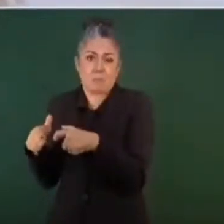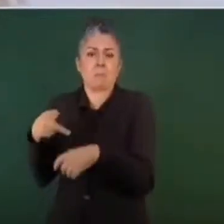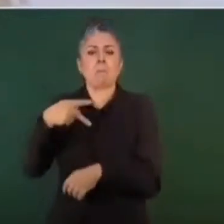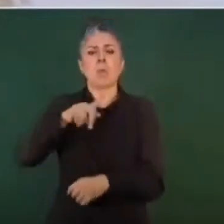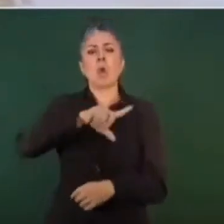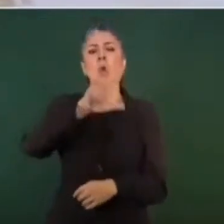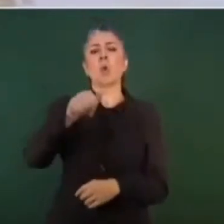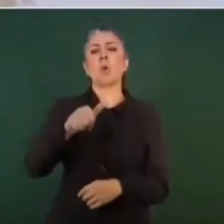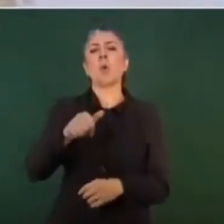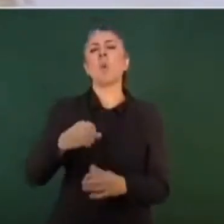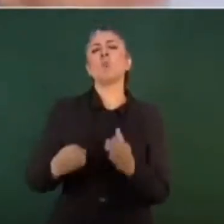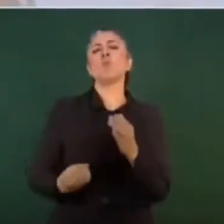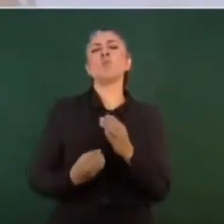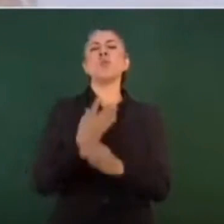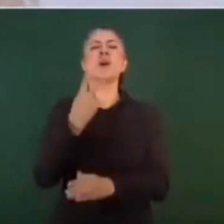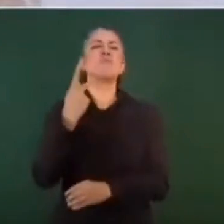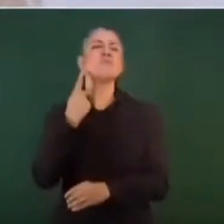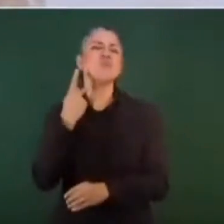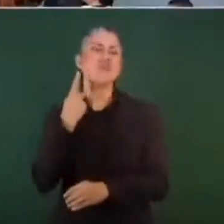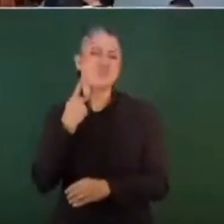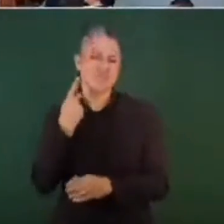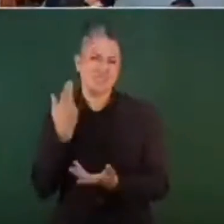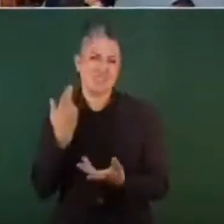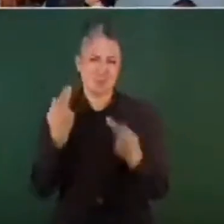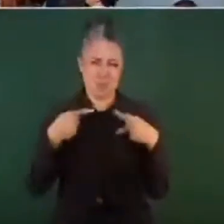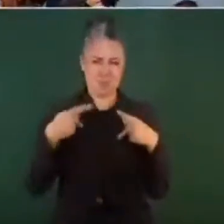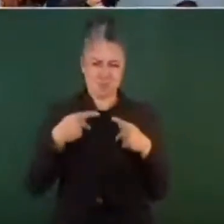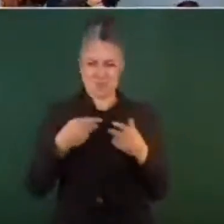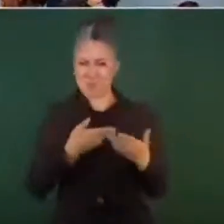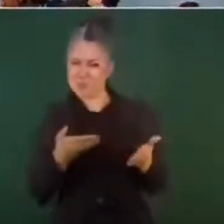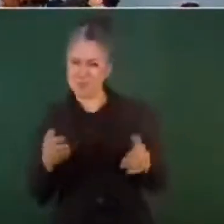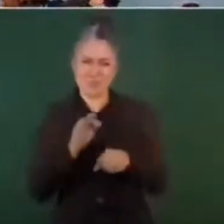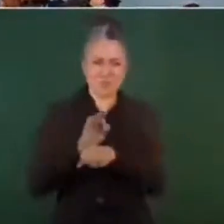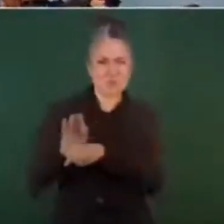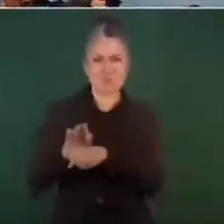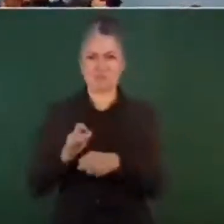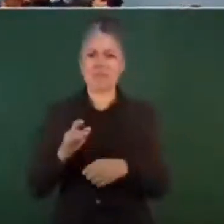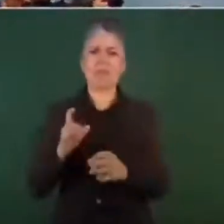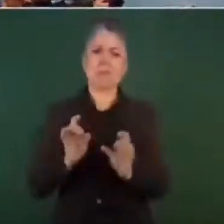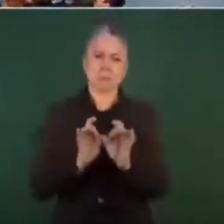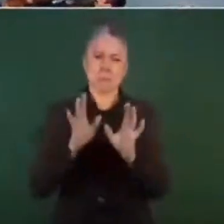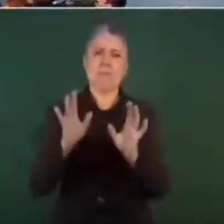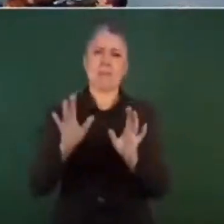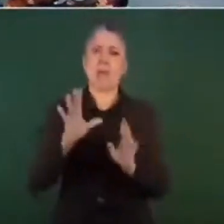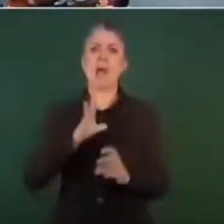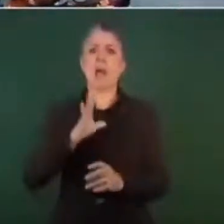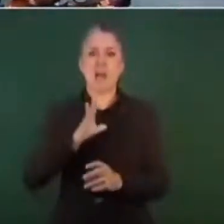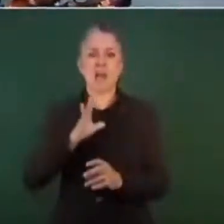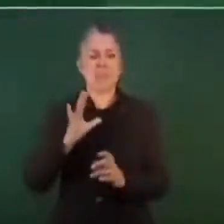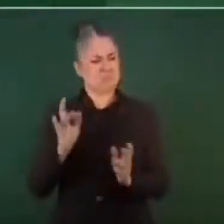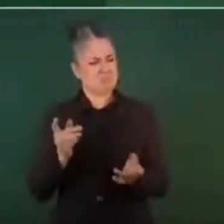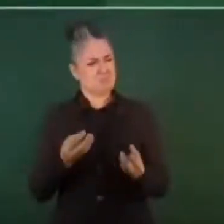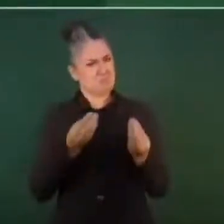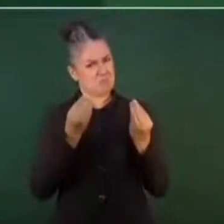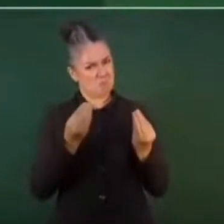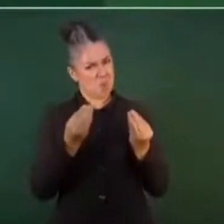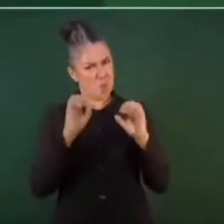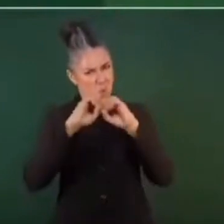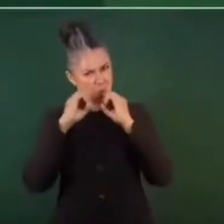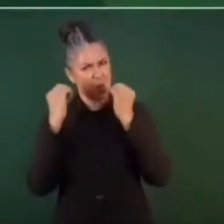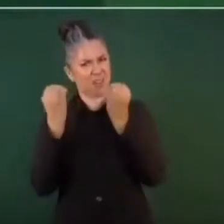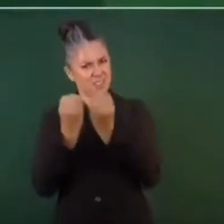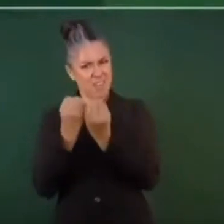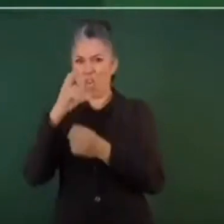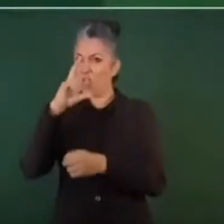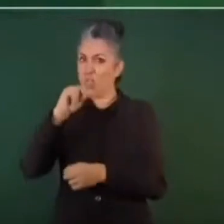y así surgieron las organizaciones no gubernamentales como hongos después